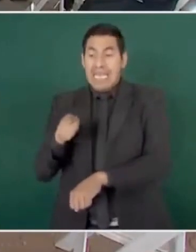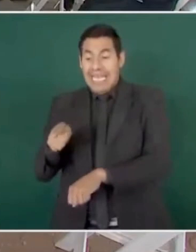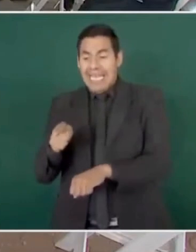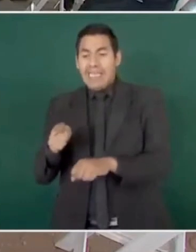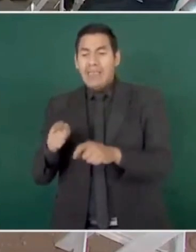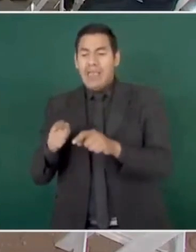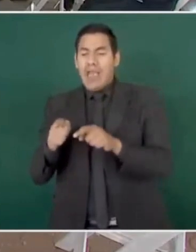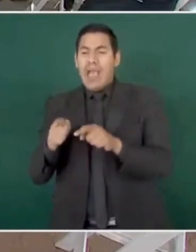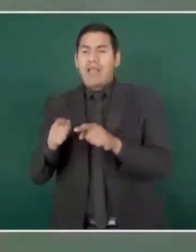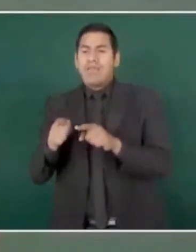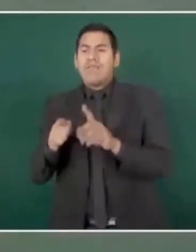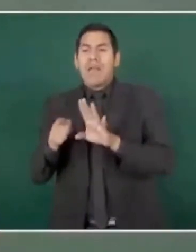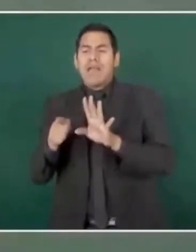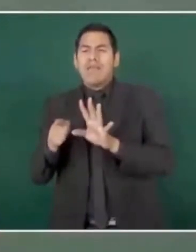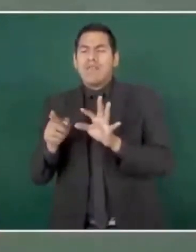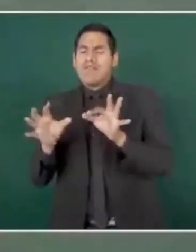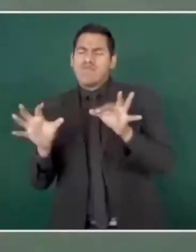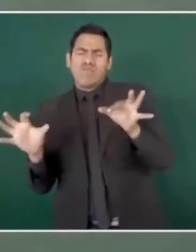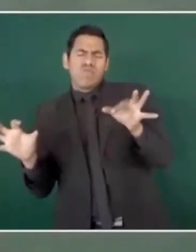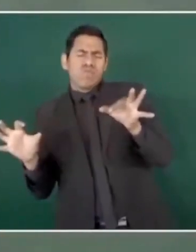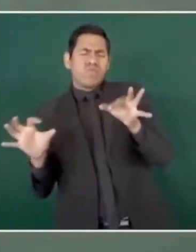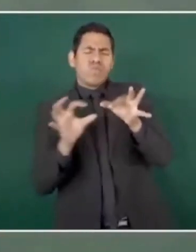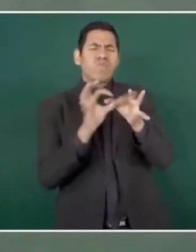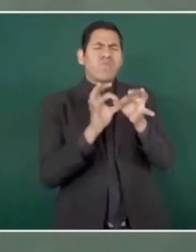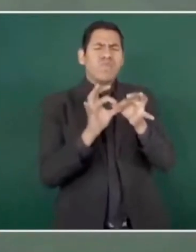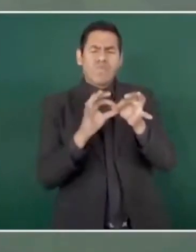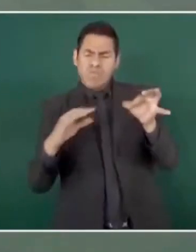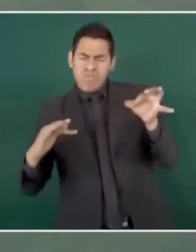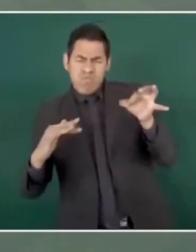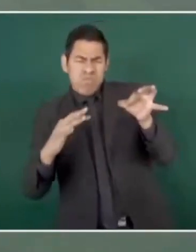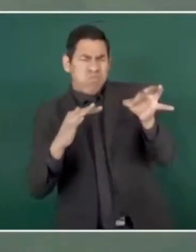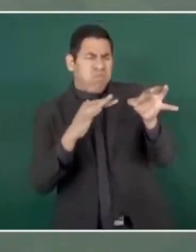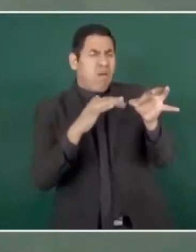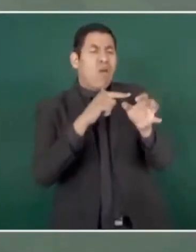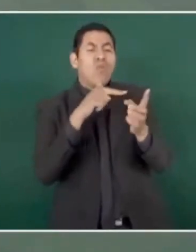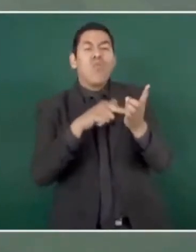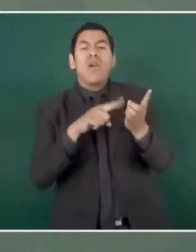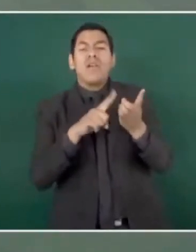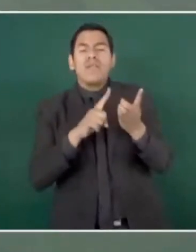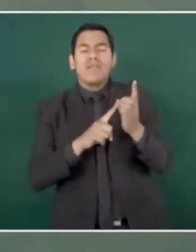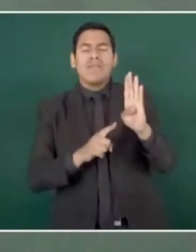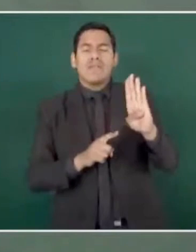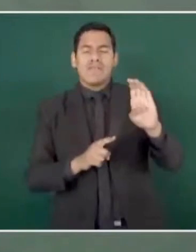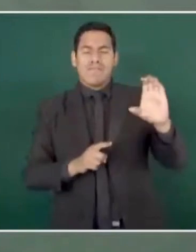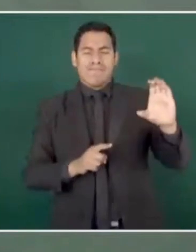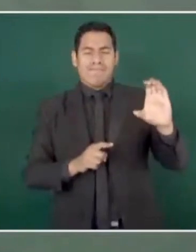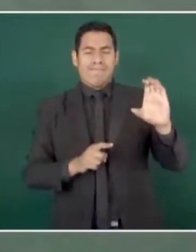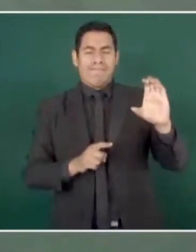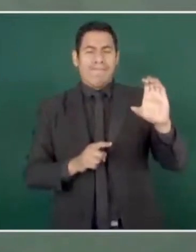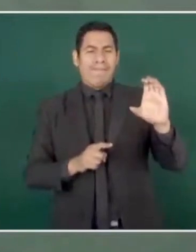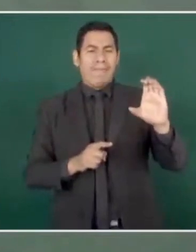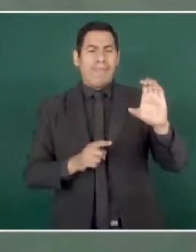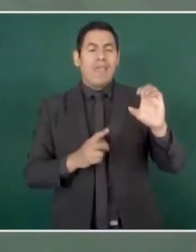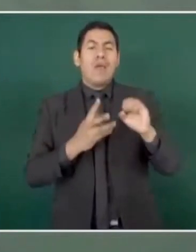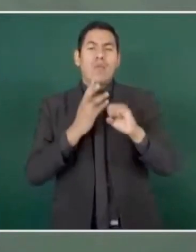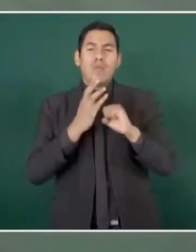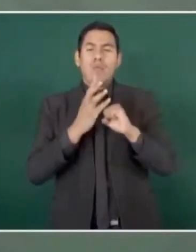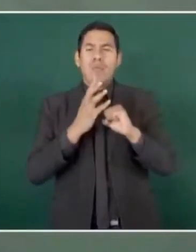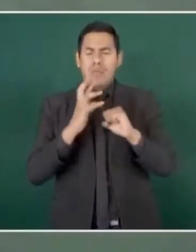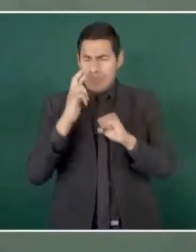se va a transportar hasta Baja California, porque de acuerdo al plan